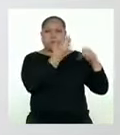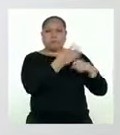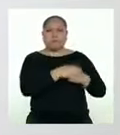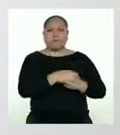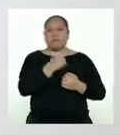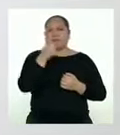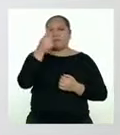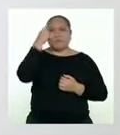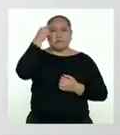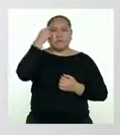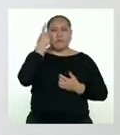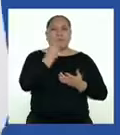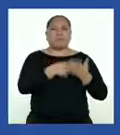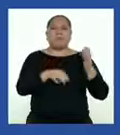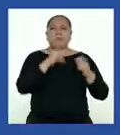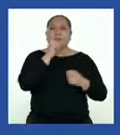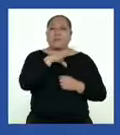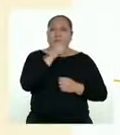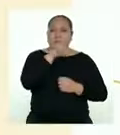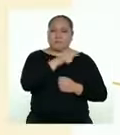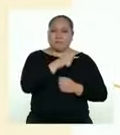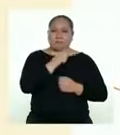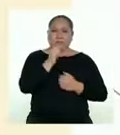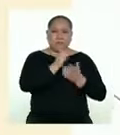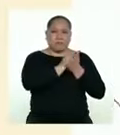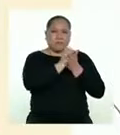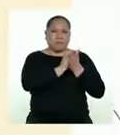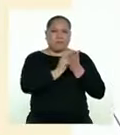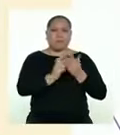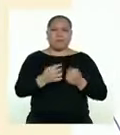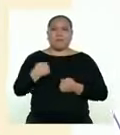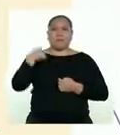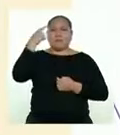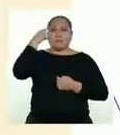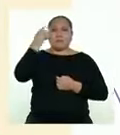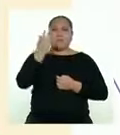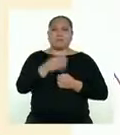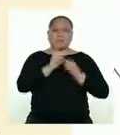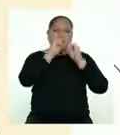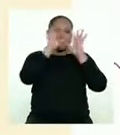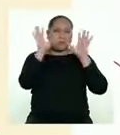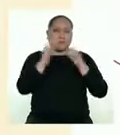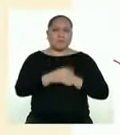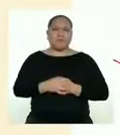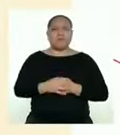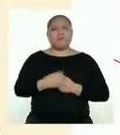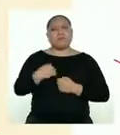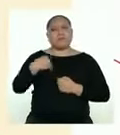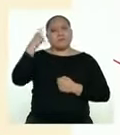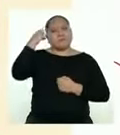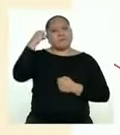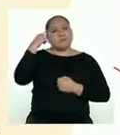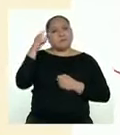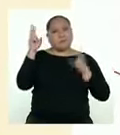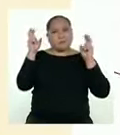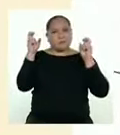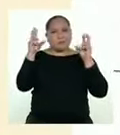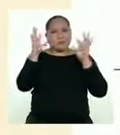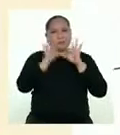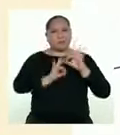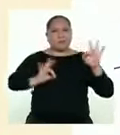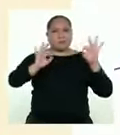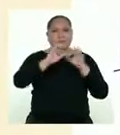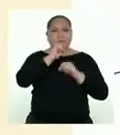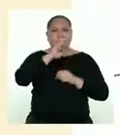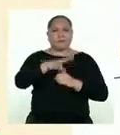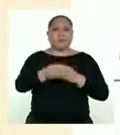¿De qué creen que trata el texto? Me parece que está bastante claro. Creo que el tema general que abordará el